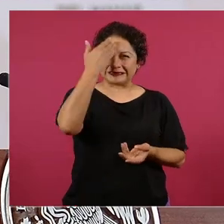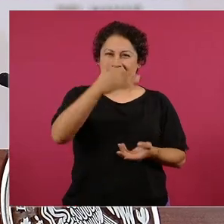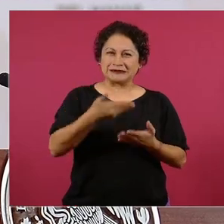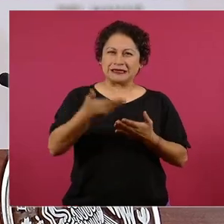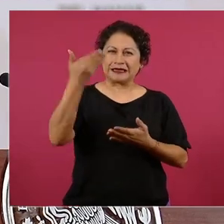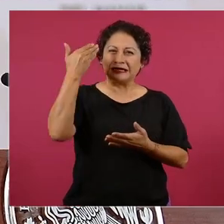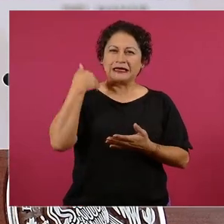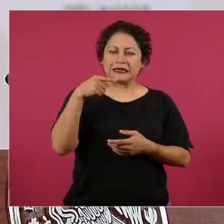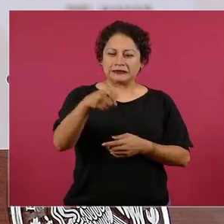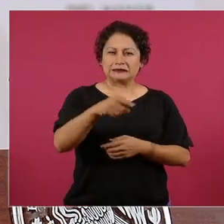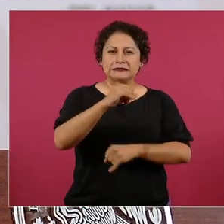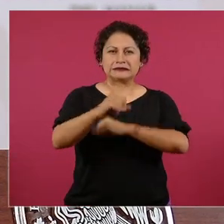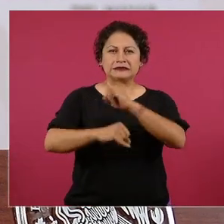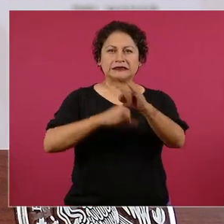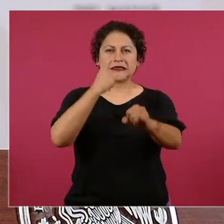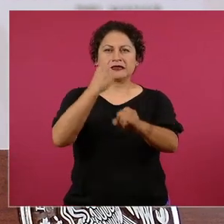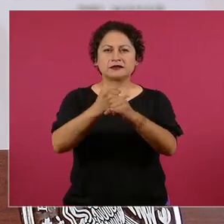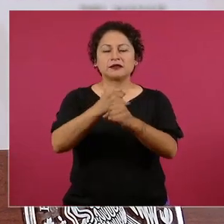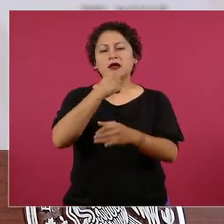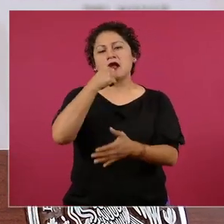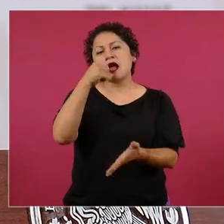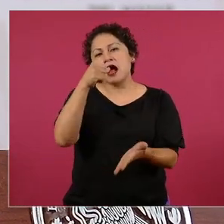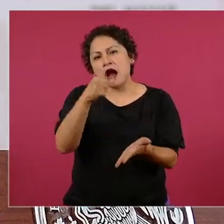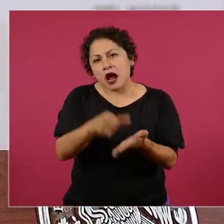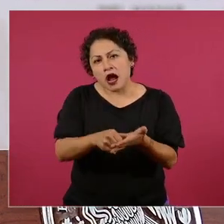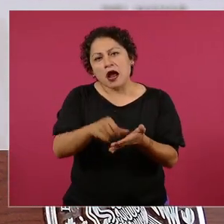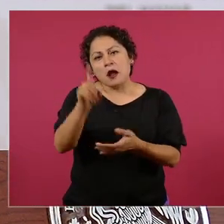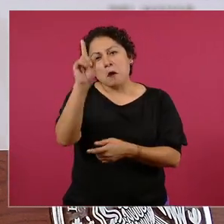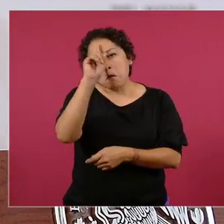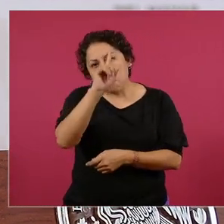las llamadas reformas estructurales.